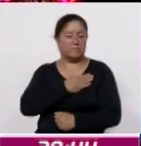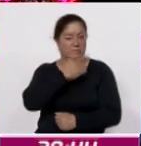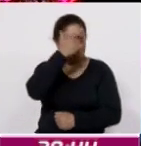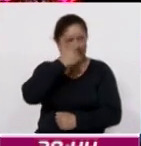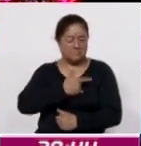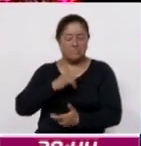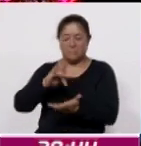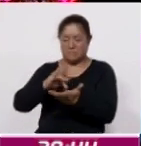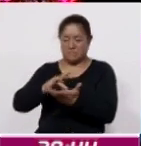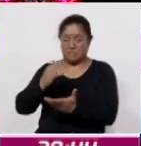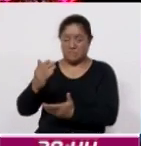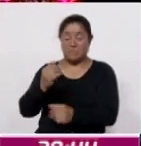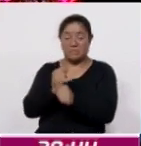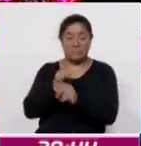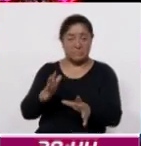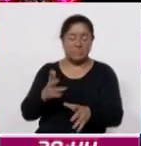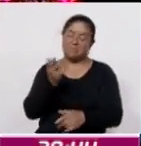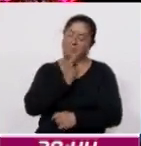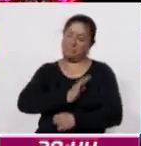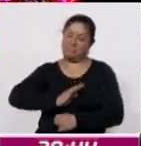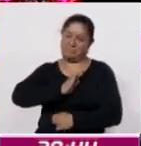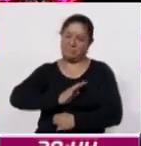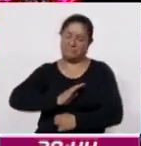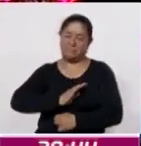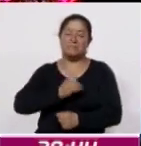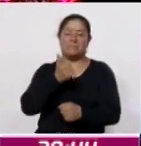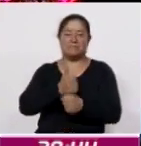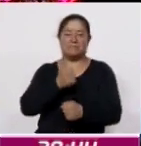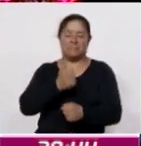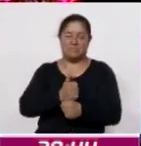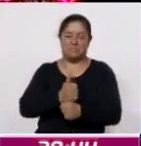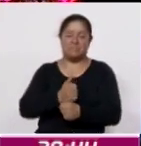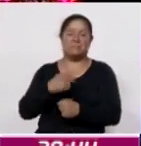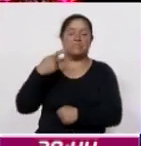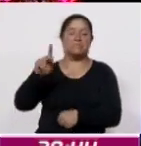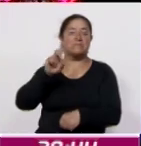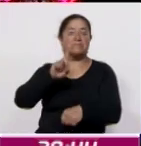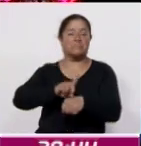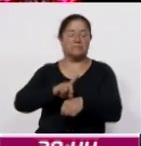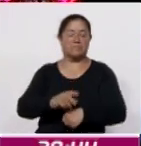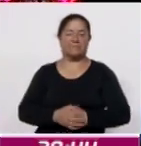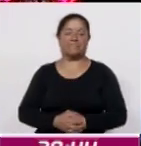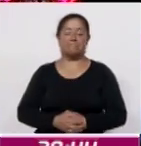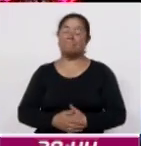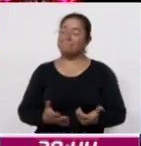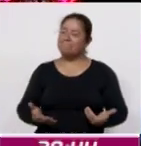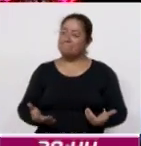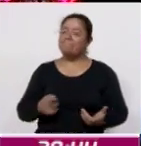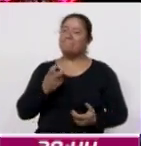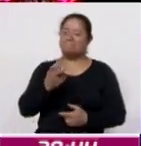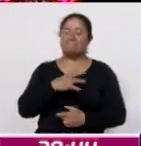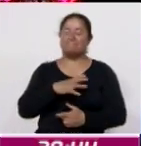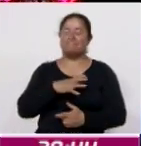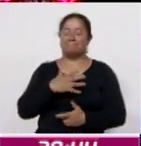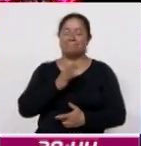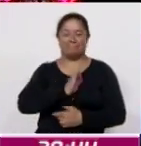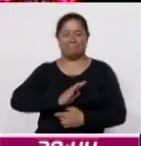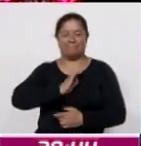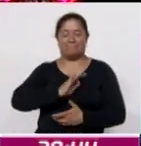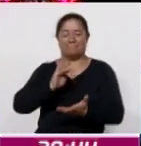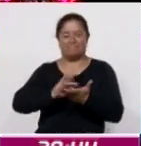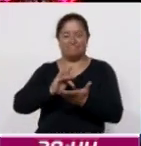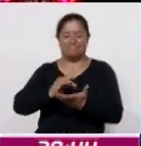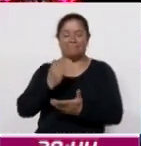gracias por la información, y muchas felicidades a los abuelos en su día. Así que, pues bueno, ahí están las felicitaciones, y